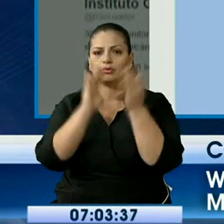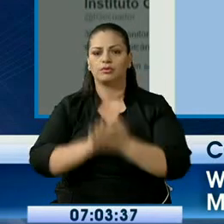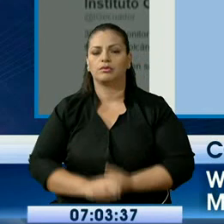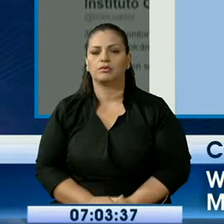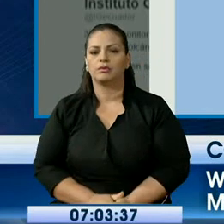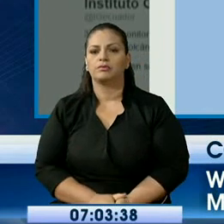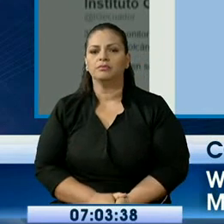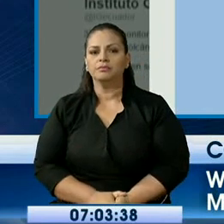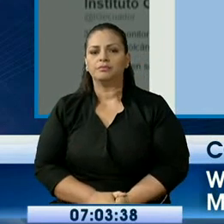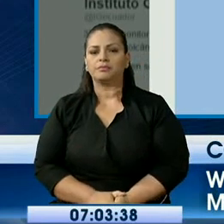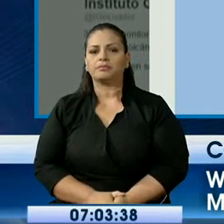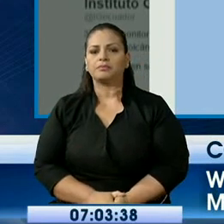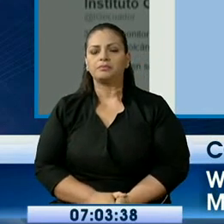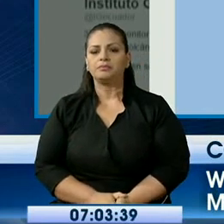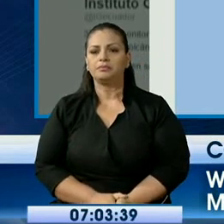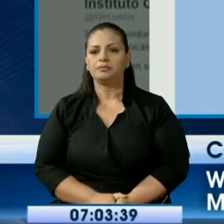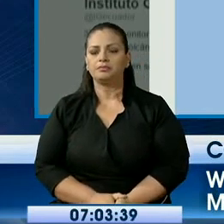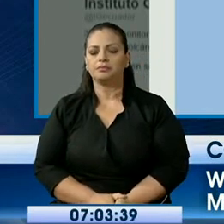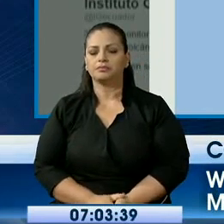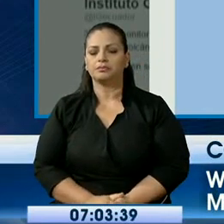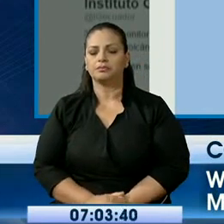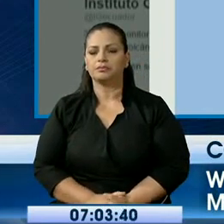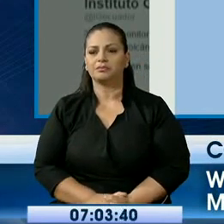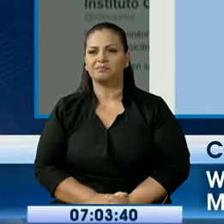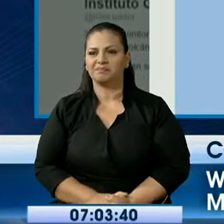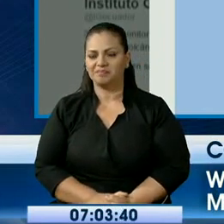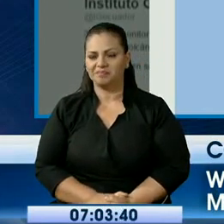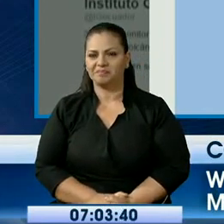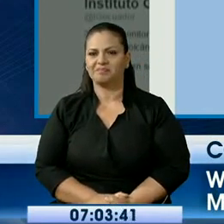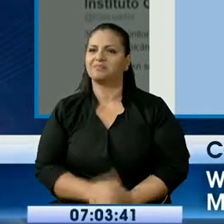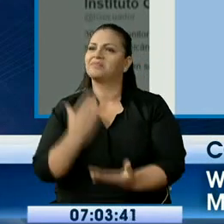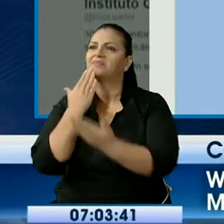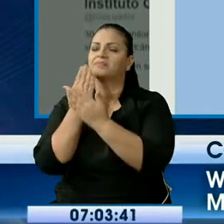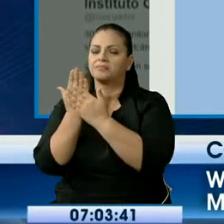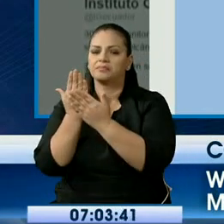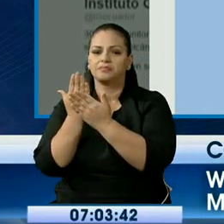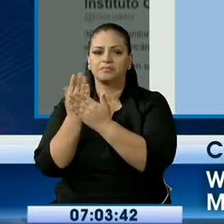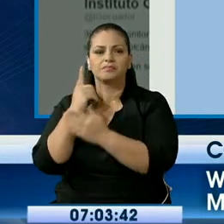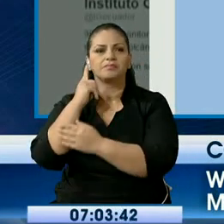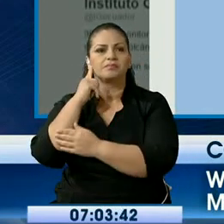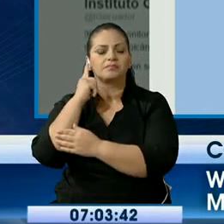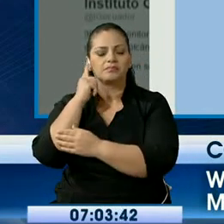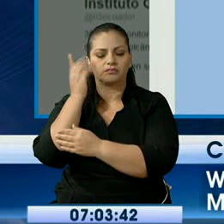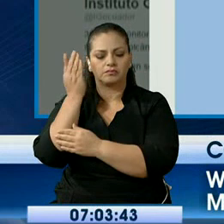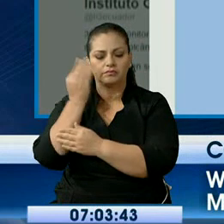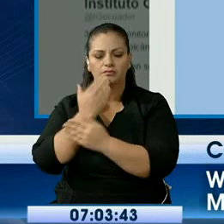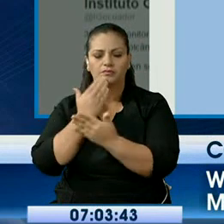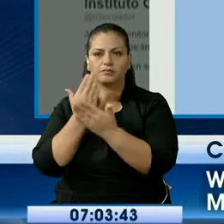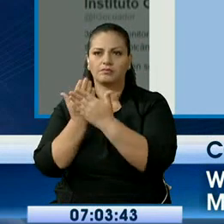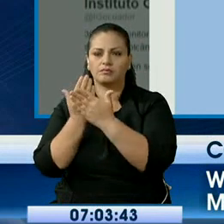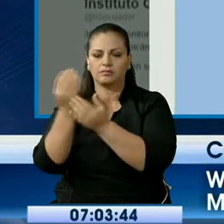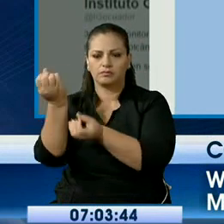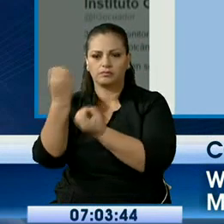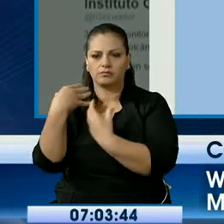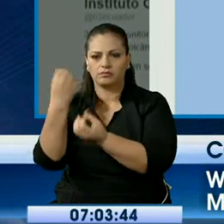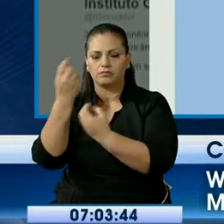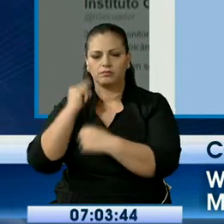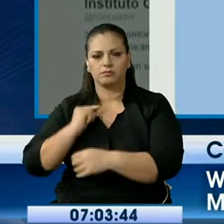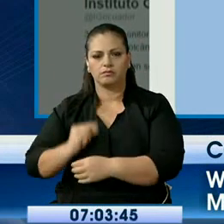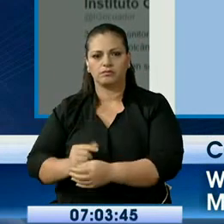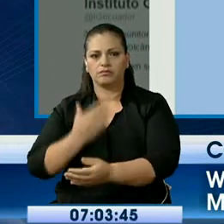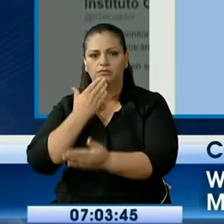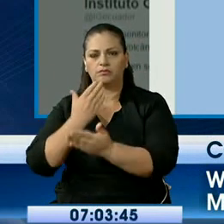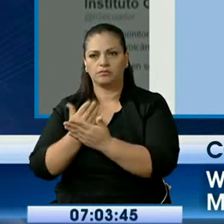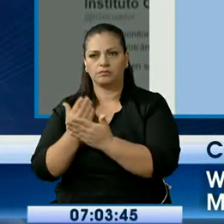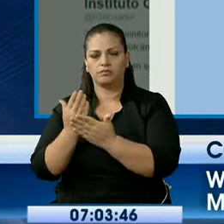presentadora. No se ha reportado nada. Ok. Wendy, muchas gracias por la información brindada. En todo caso, estaremos pendientes de cualquier otra